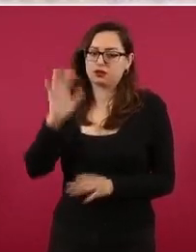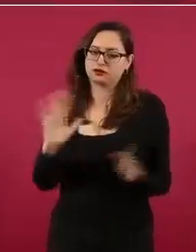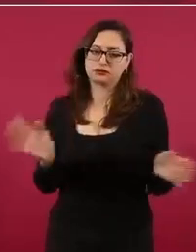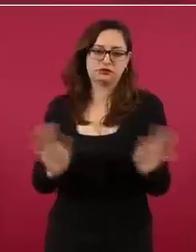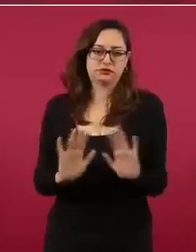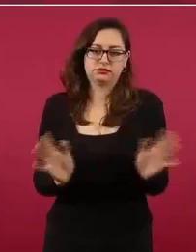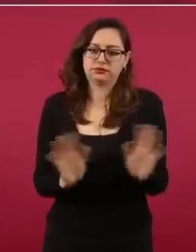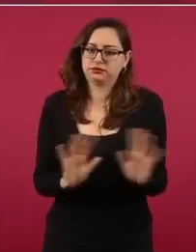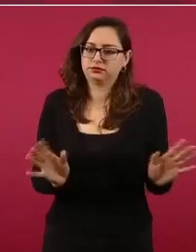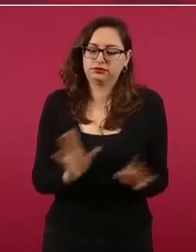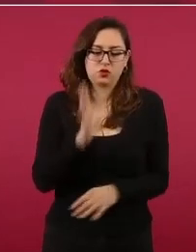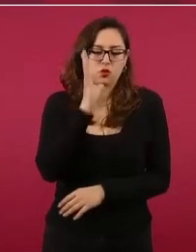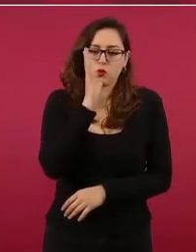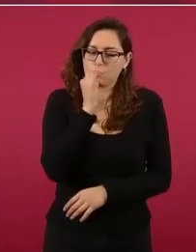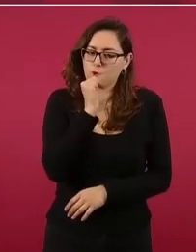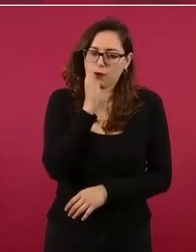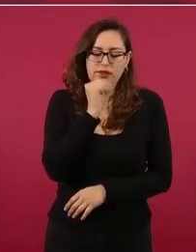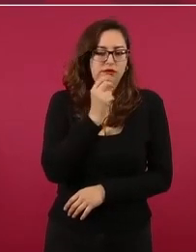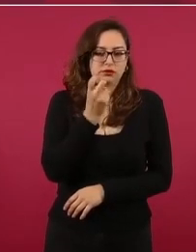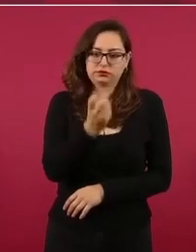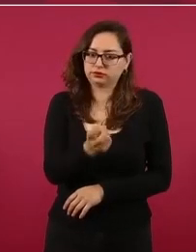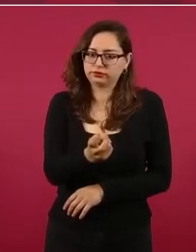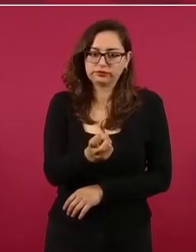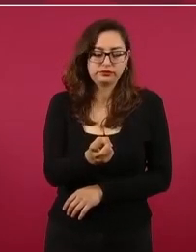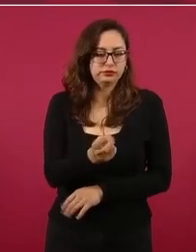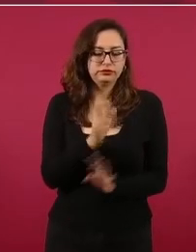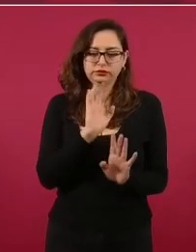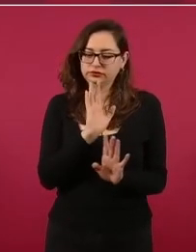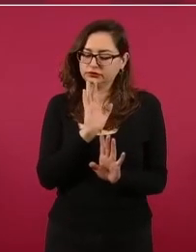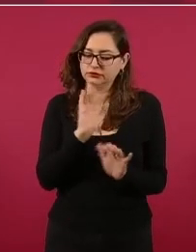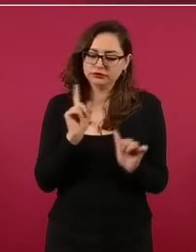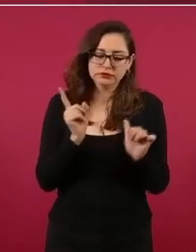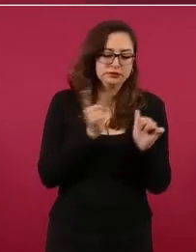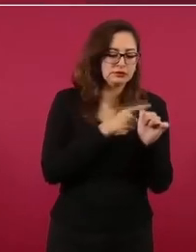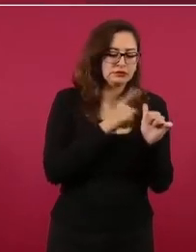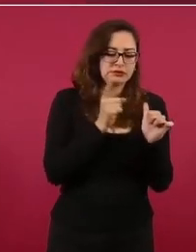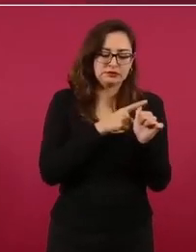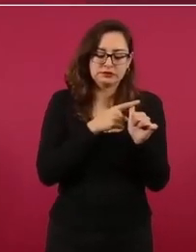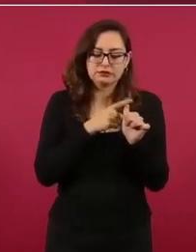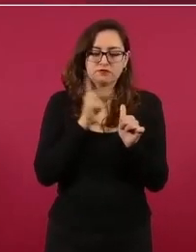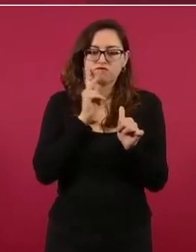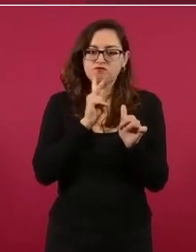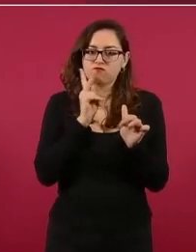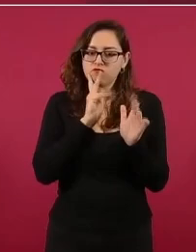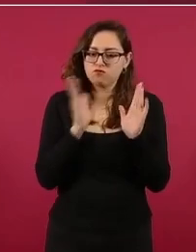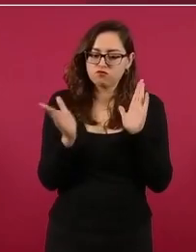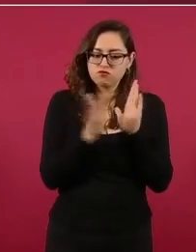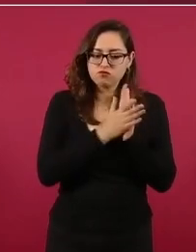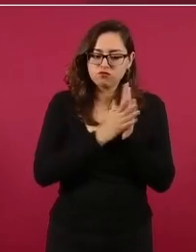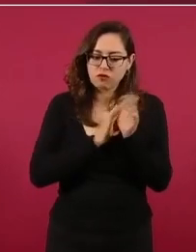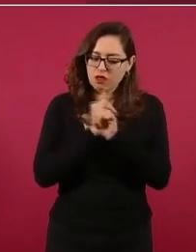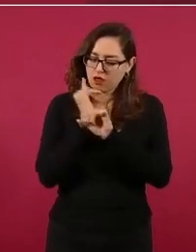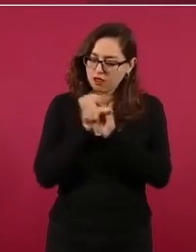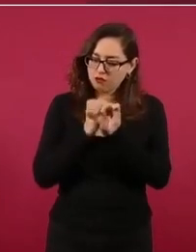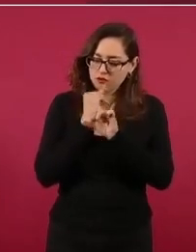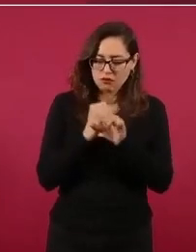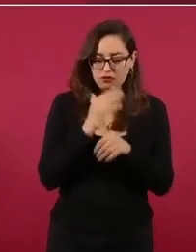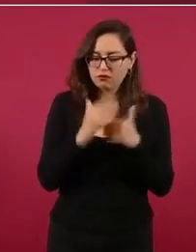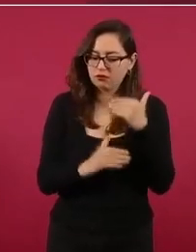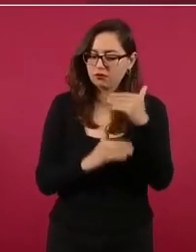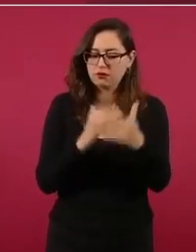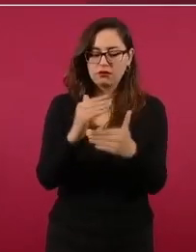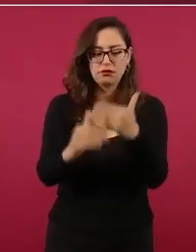tiene que tenerse las pruebas. Lo que se